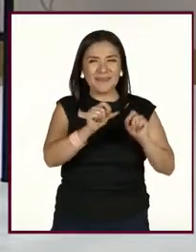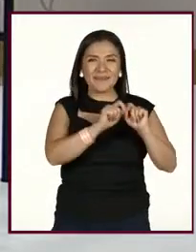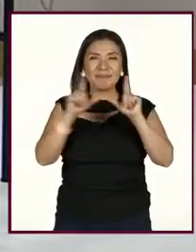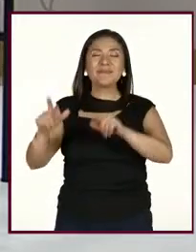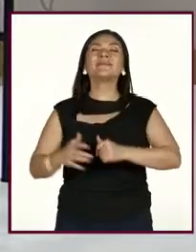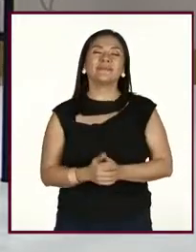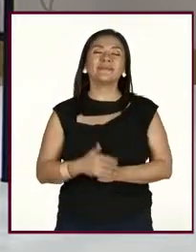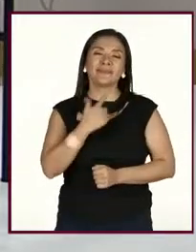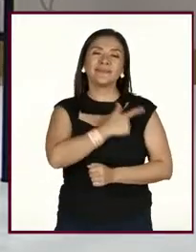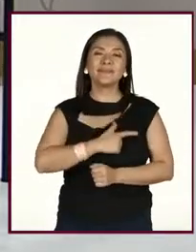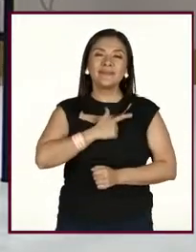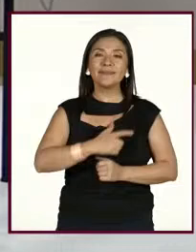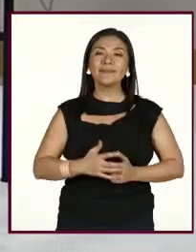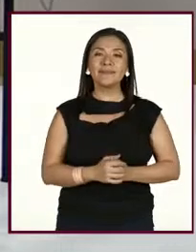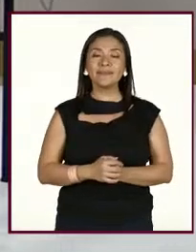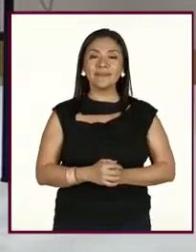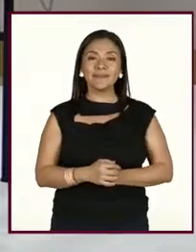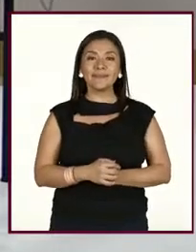Sí, claro.